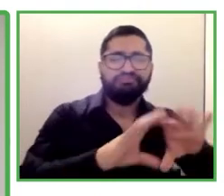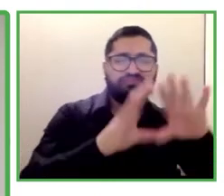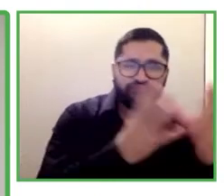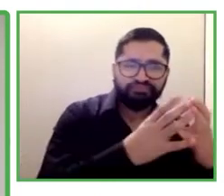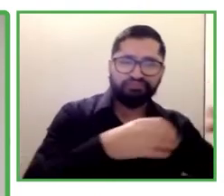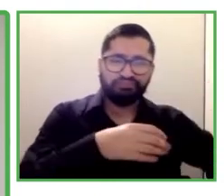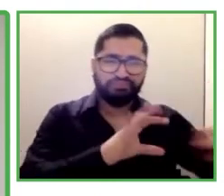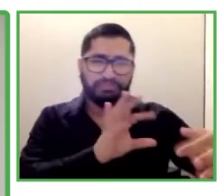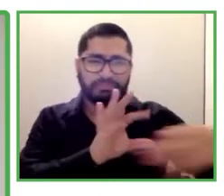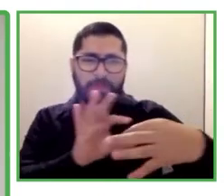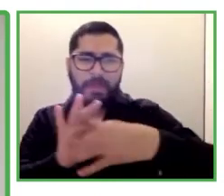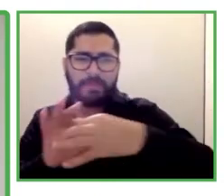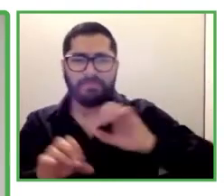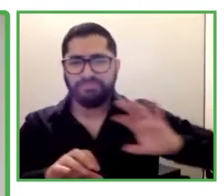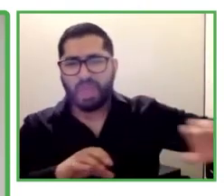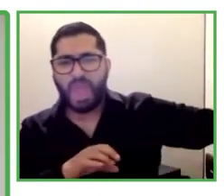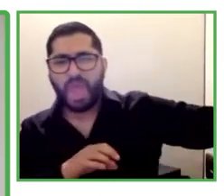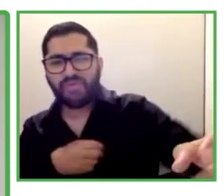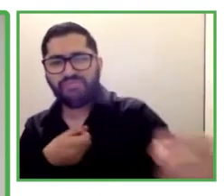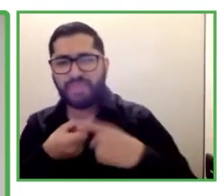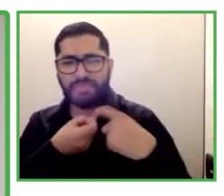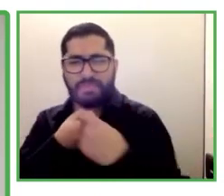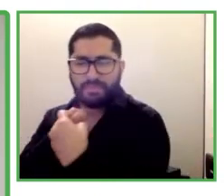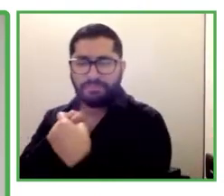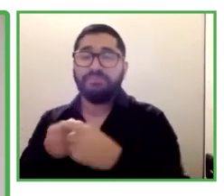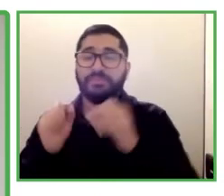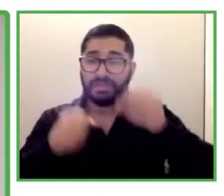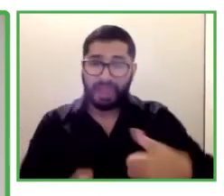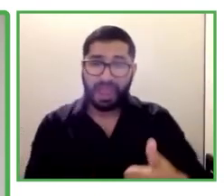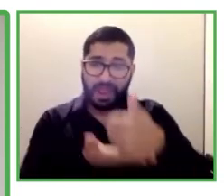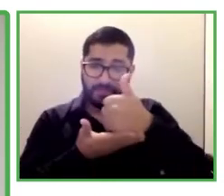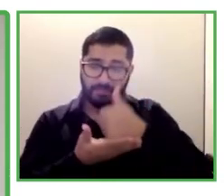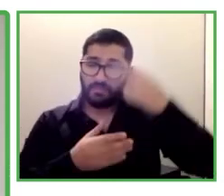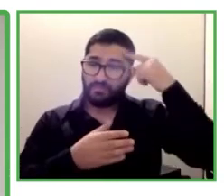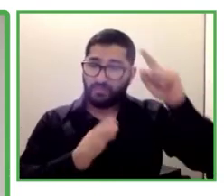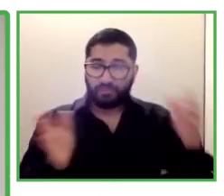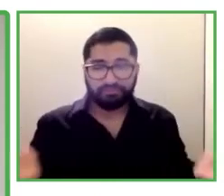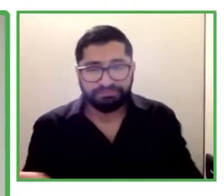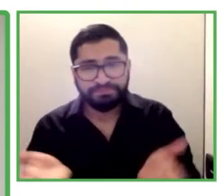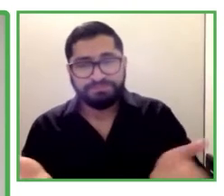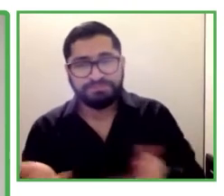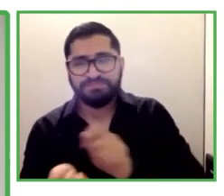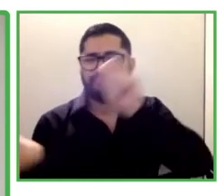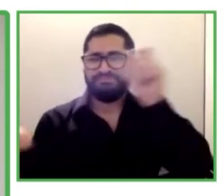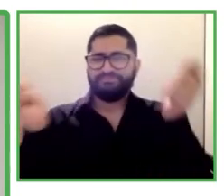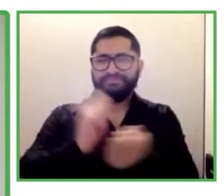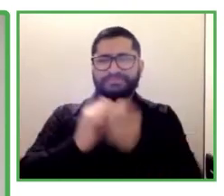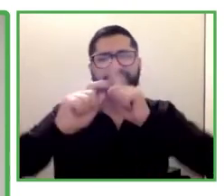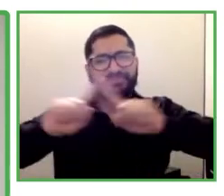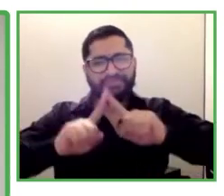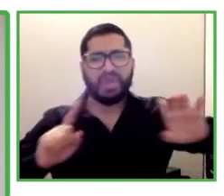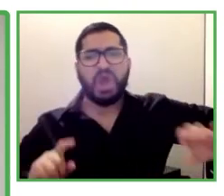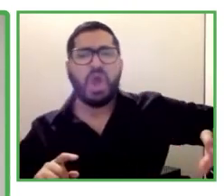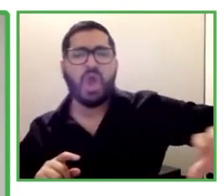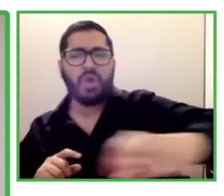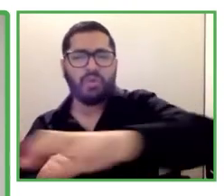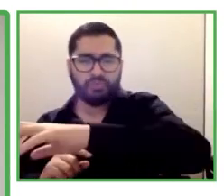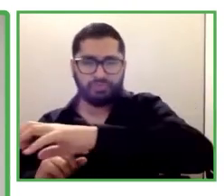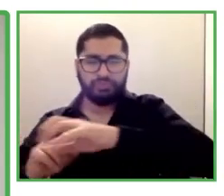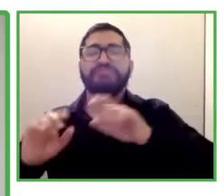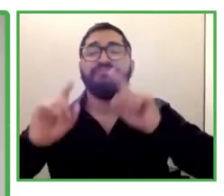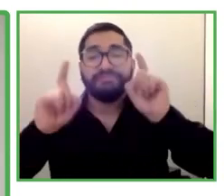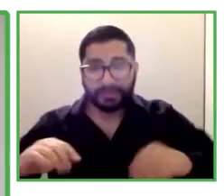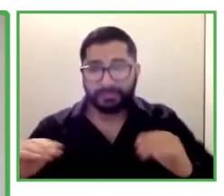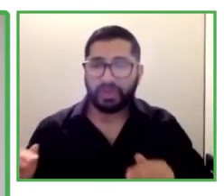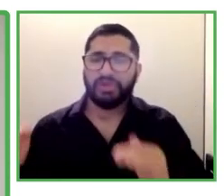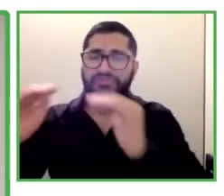aclarar su estrategia y conectarse con partners. Partners como ustedes que quizás pueden ayudar a